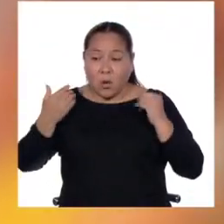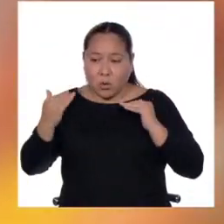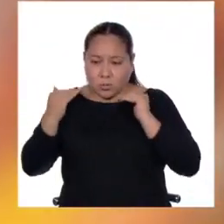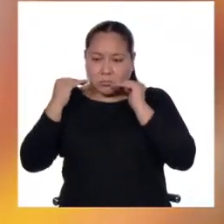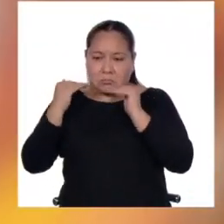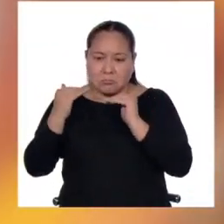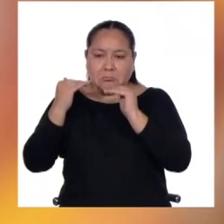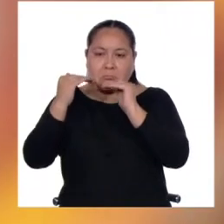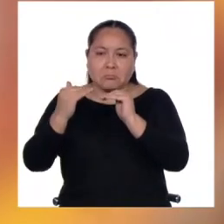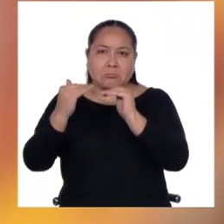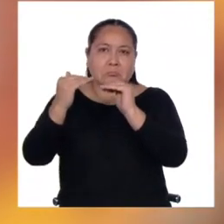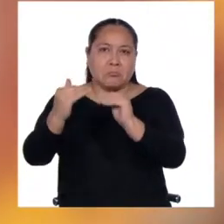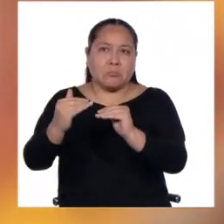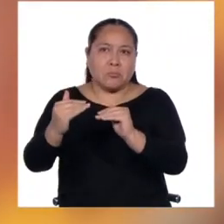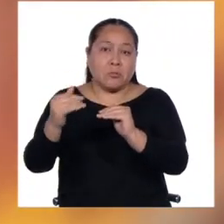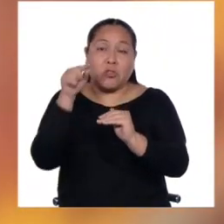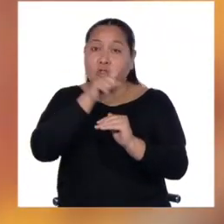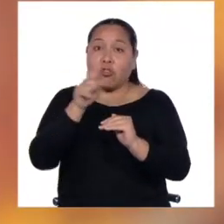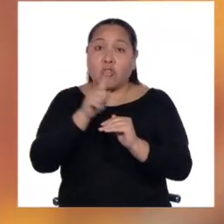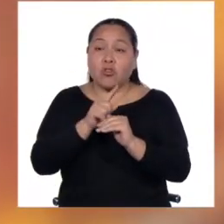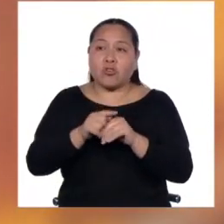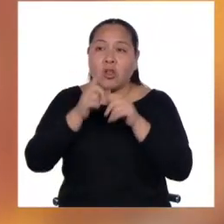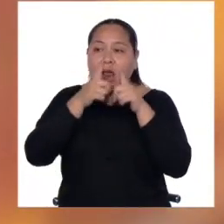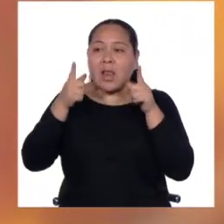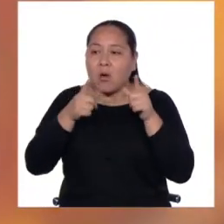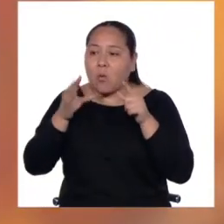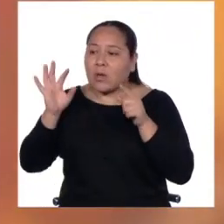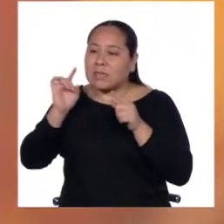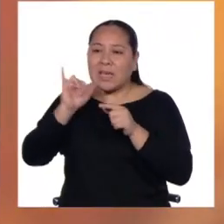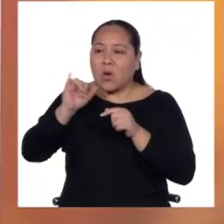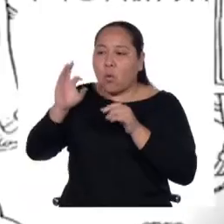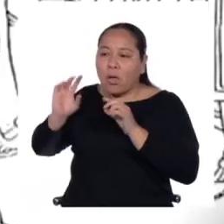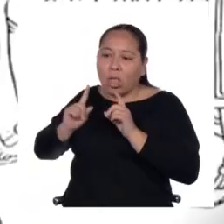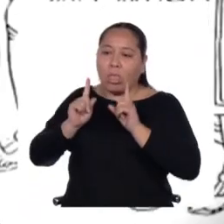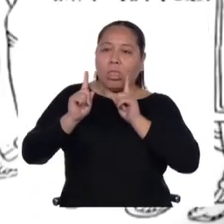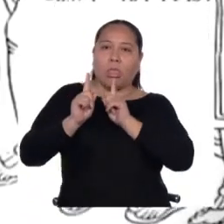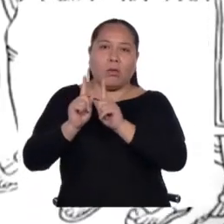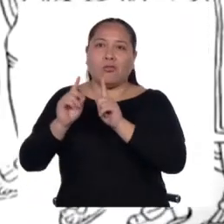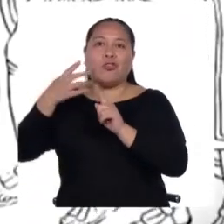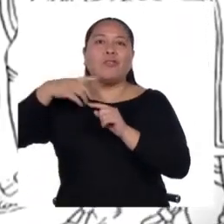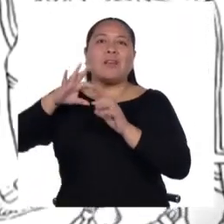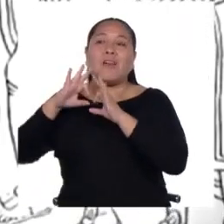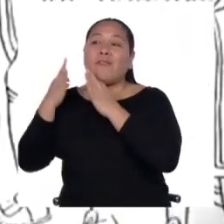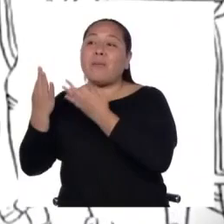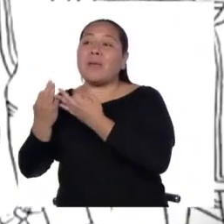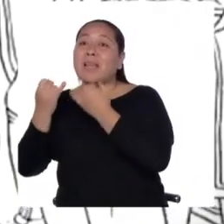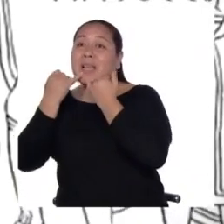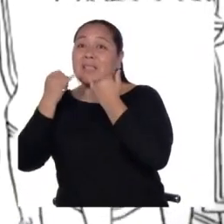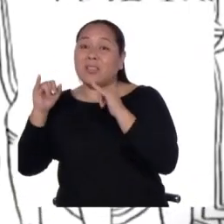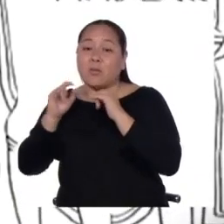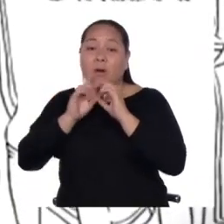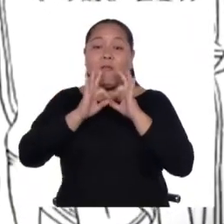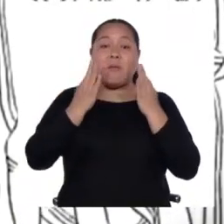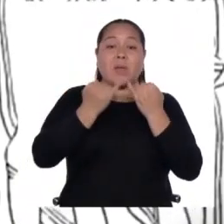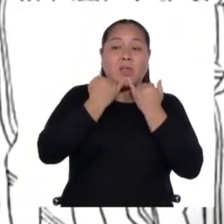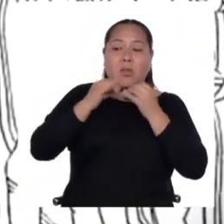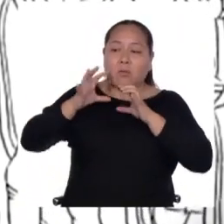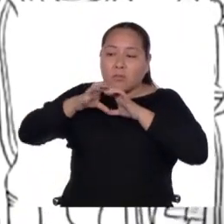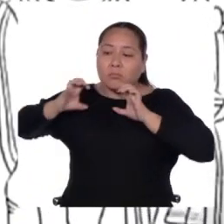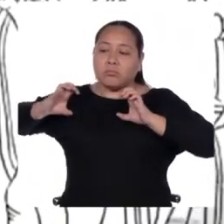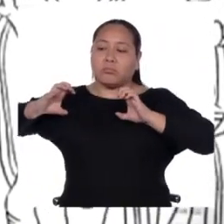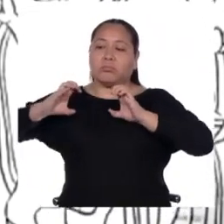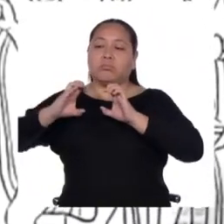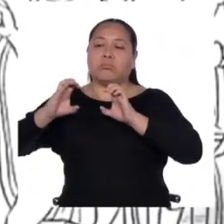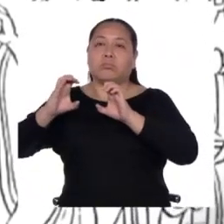no son lenguas que deriven de un mismo tronco, sino son dos familias de origen distinto, pero que han estado en